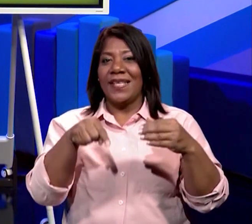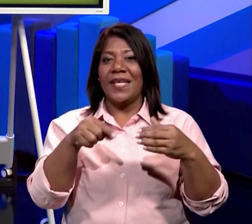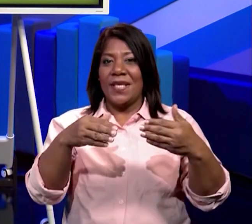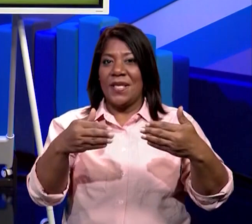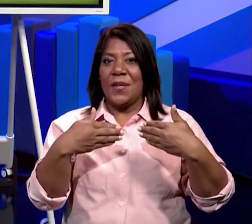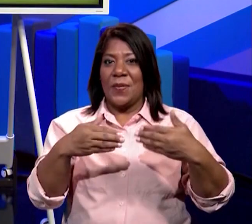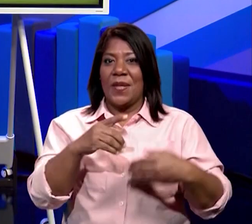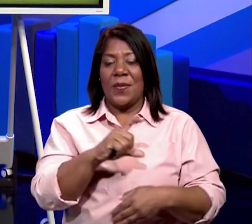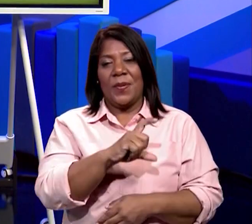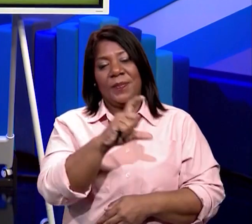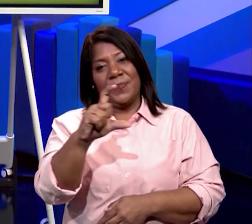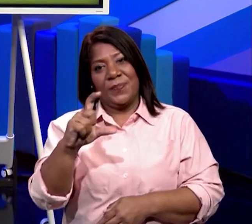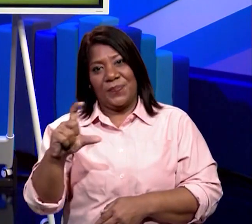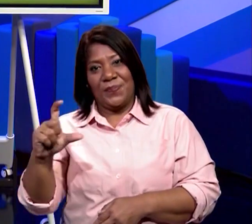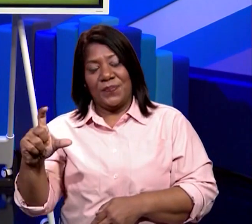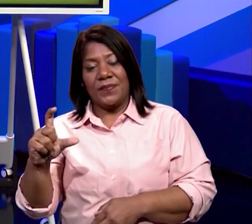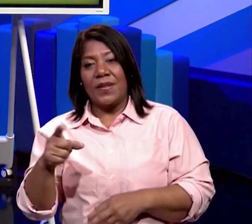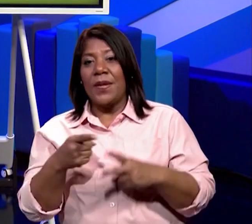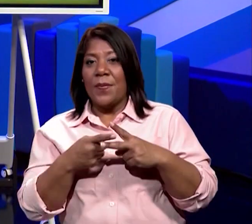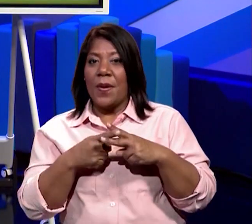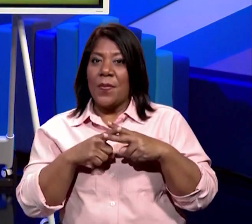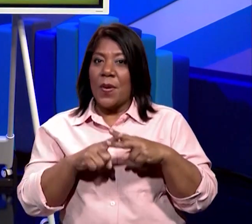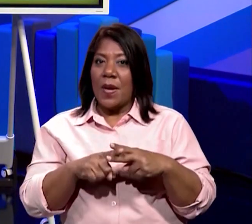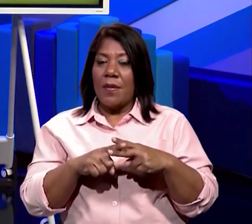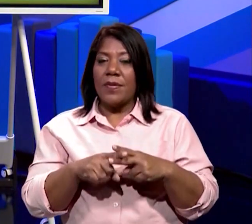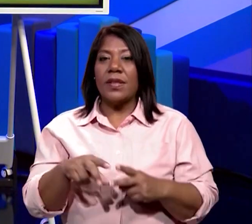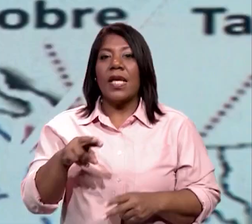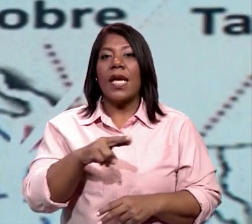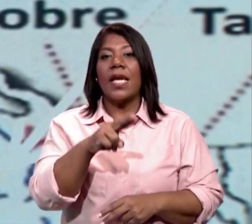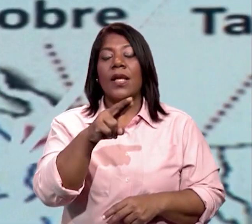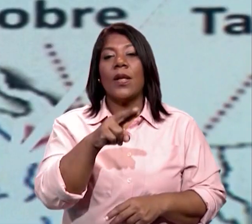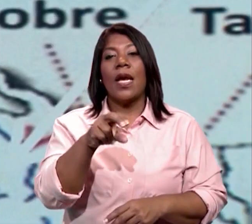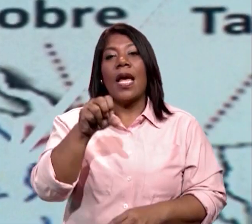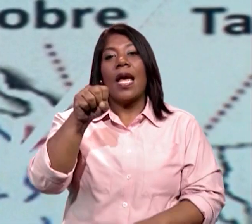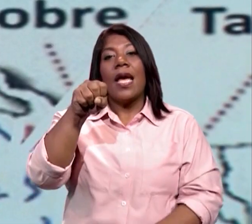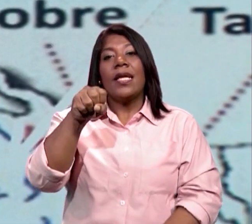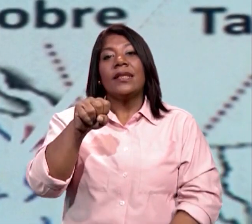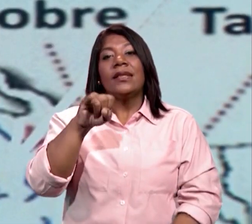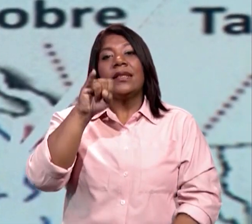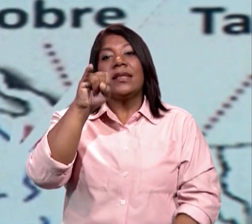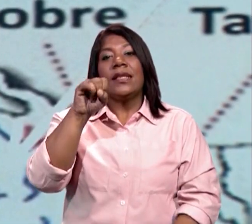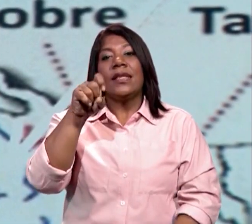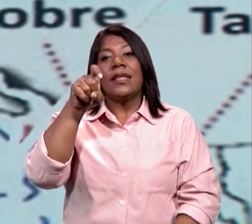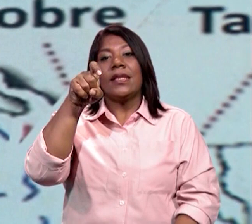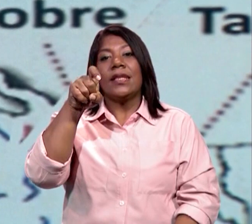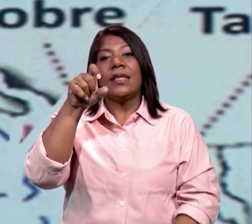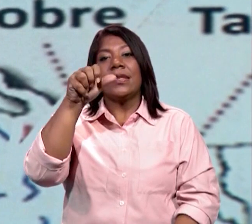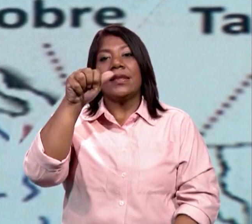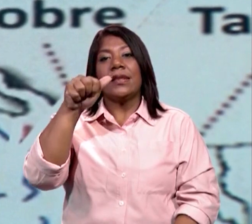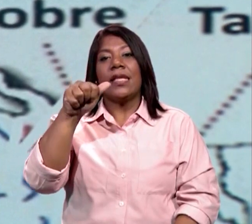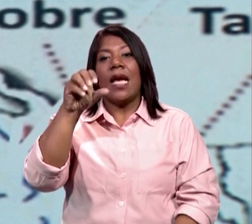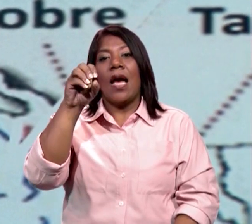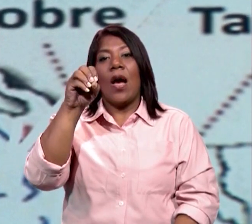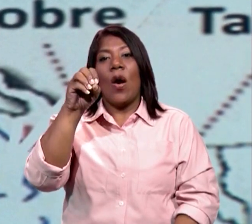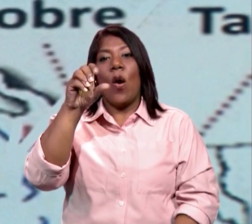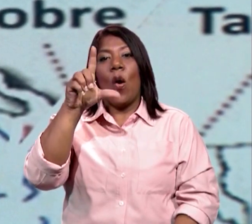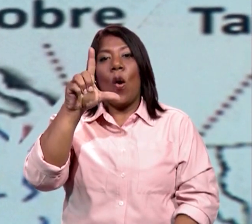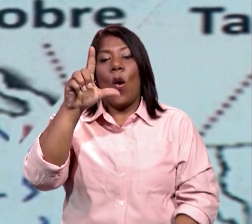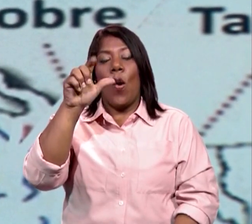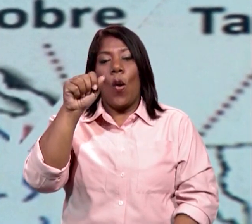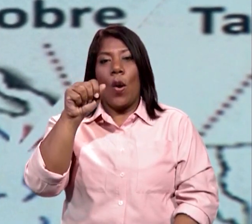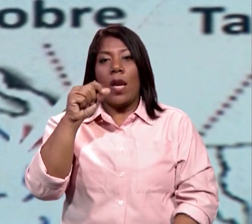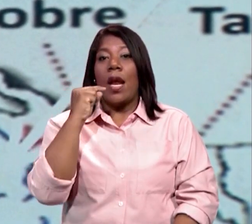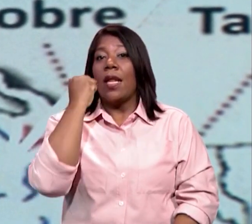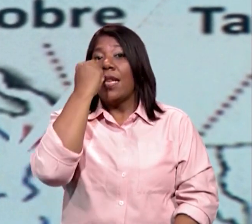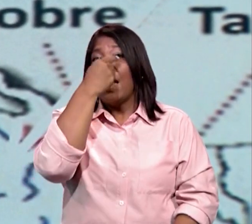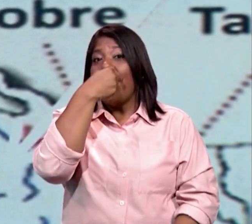país. Vamos a empezar aquí con el río Ciczaola, que nace en la provincia